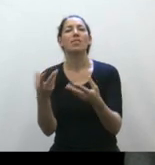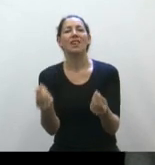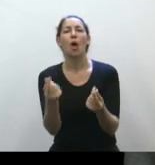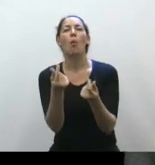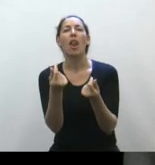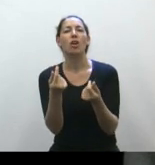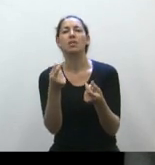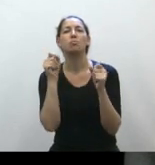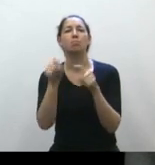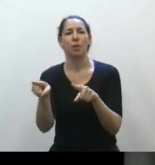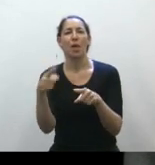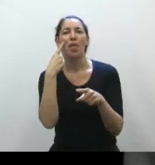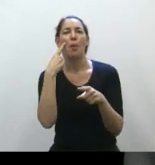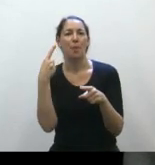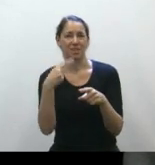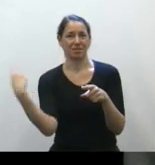convivencia.